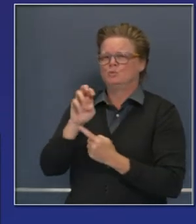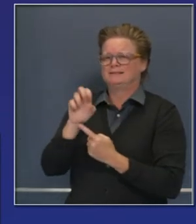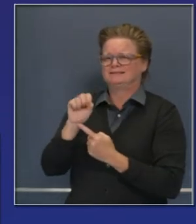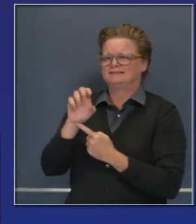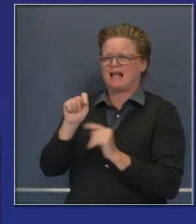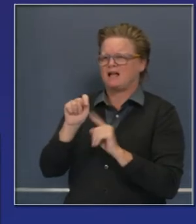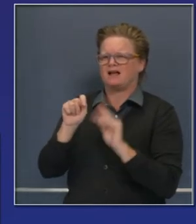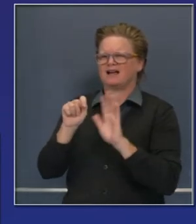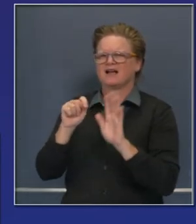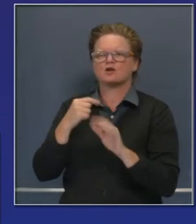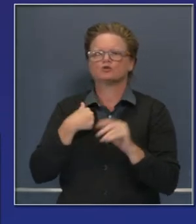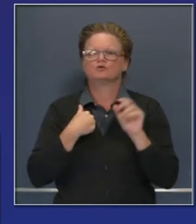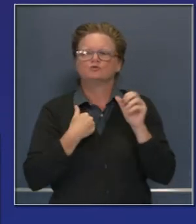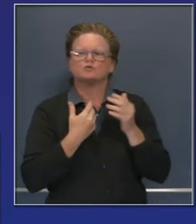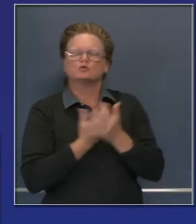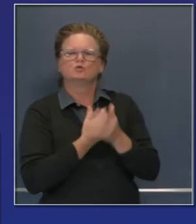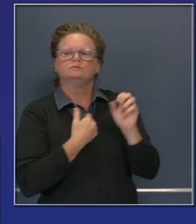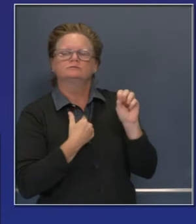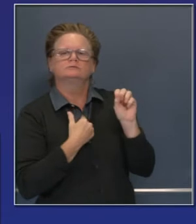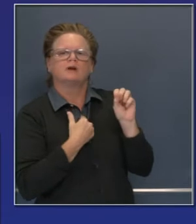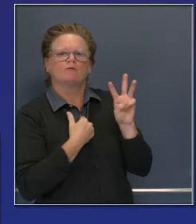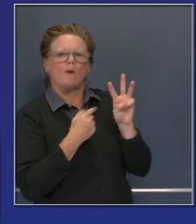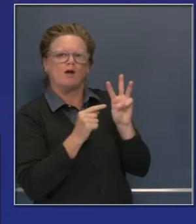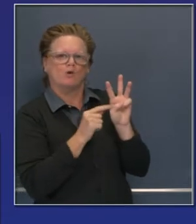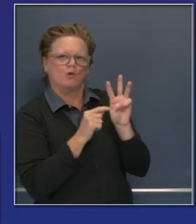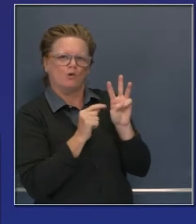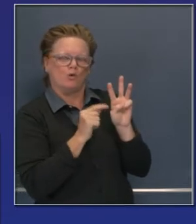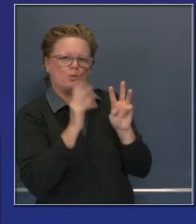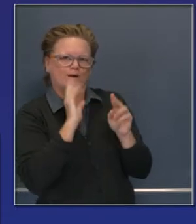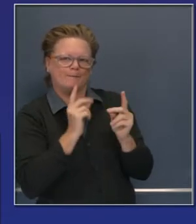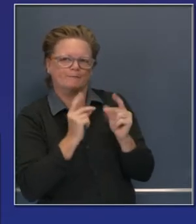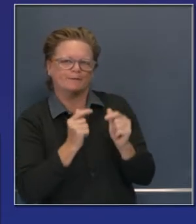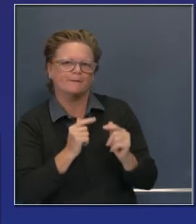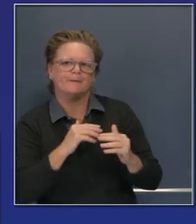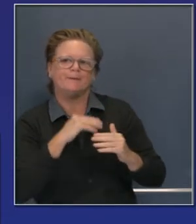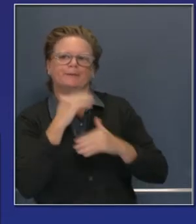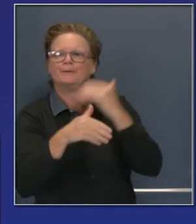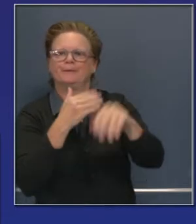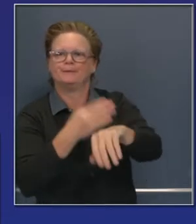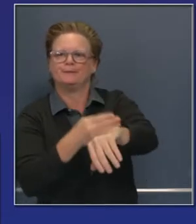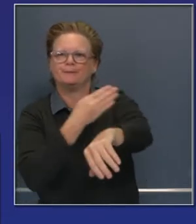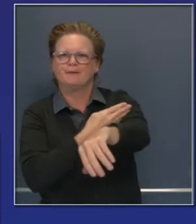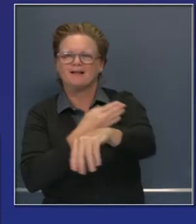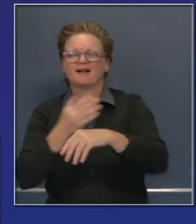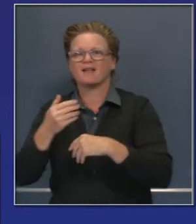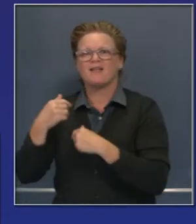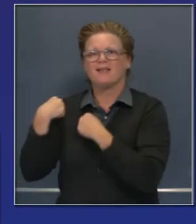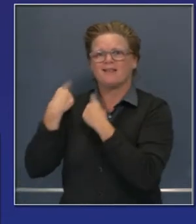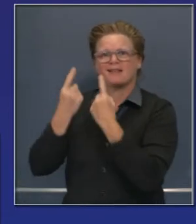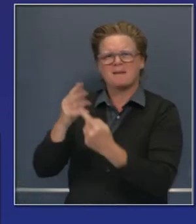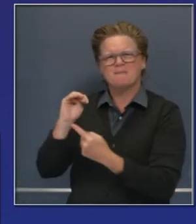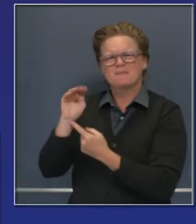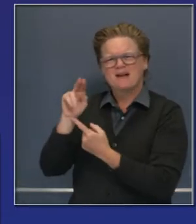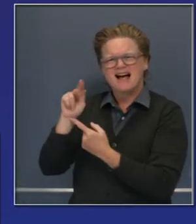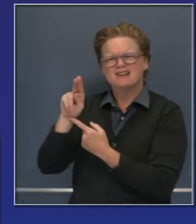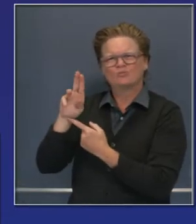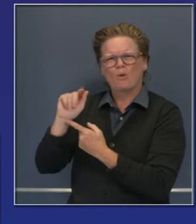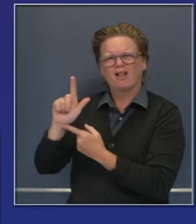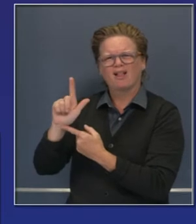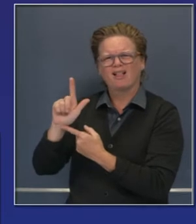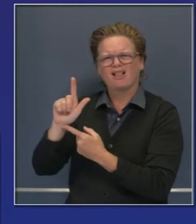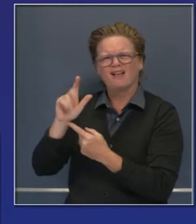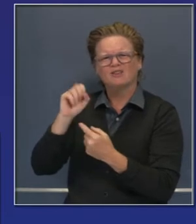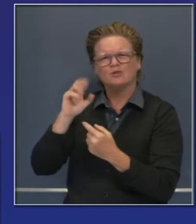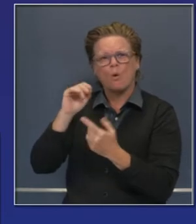apresurará la probabilidad, porque de otra manera entraría a un proceso manual que puede tardar hasta 60 días,